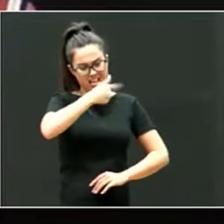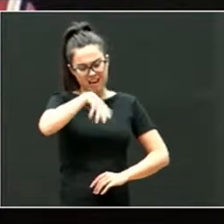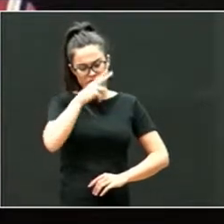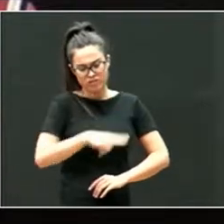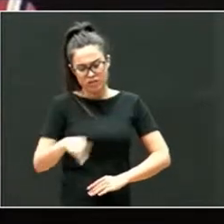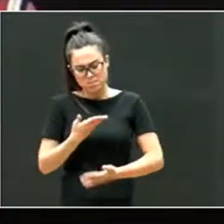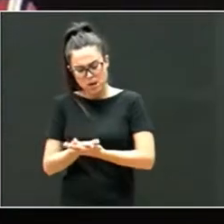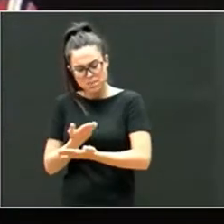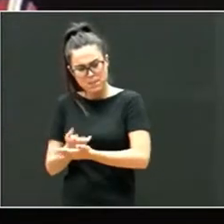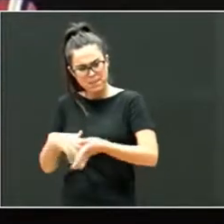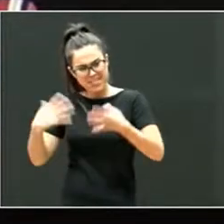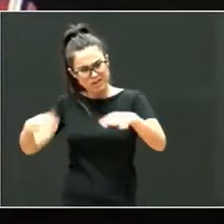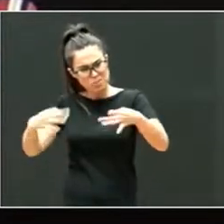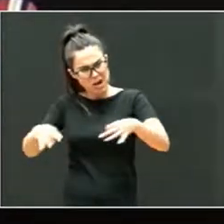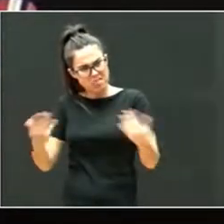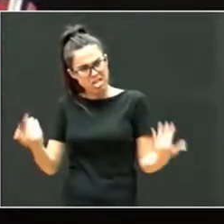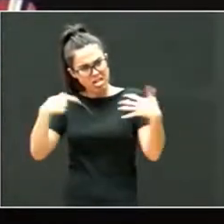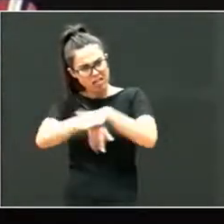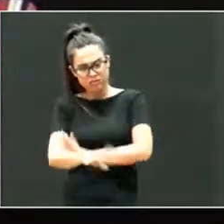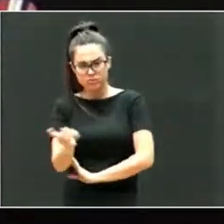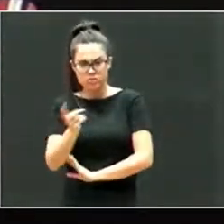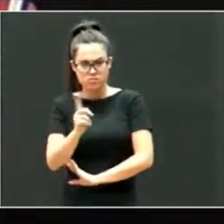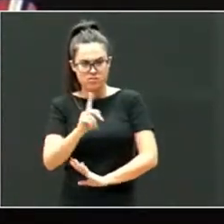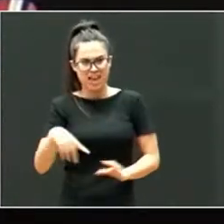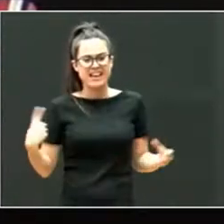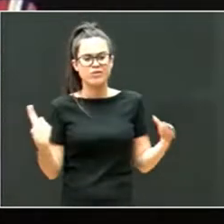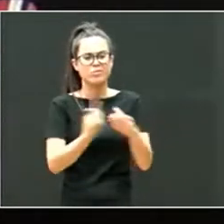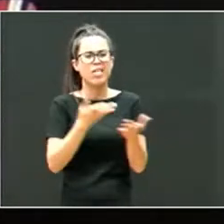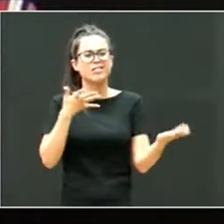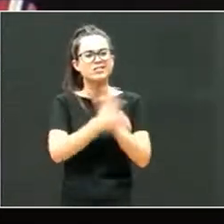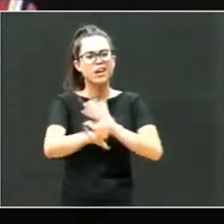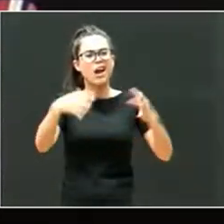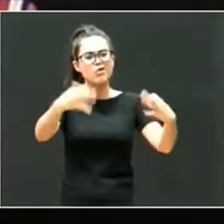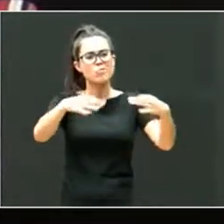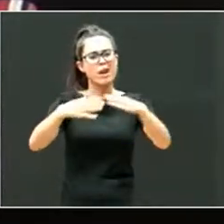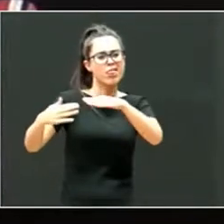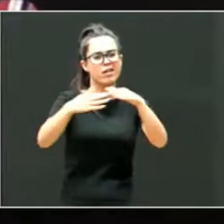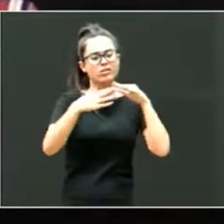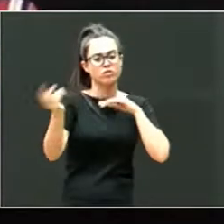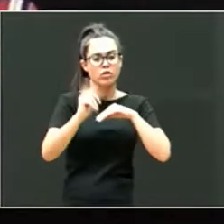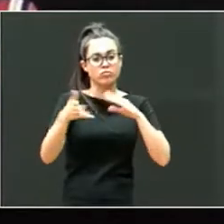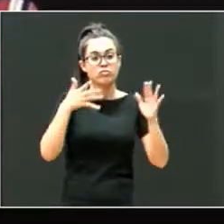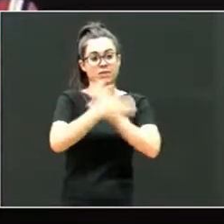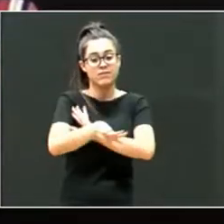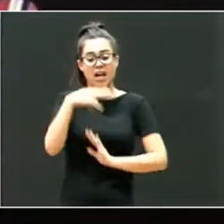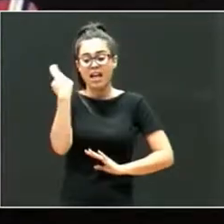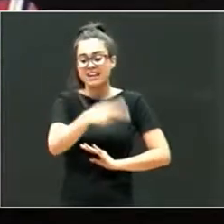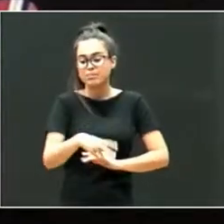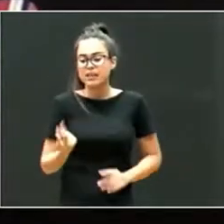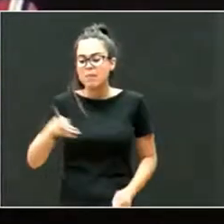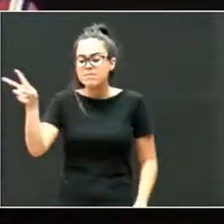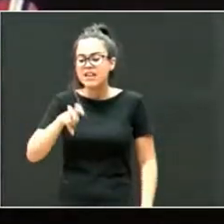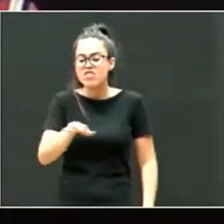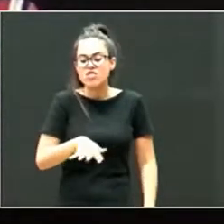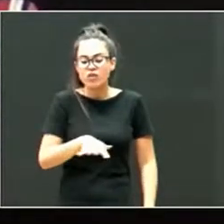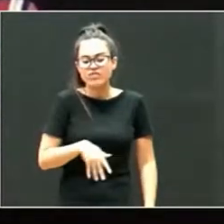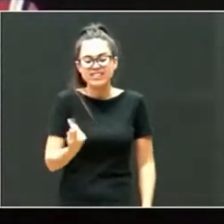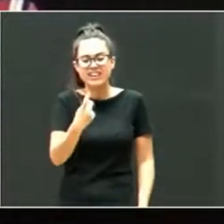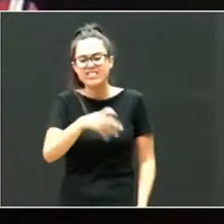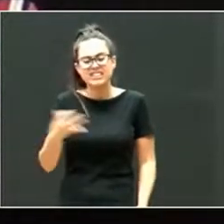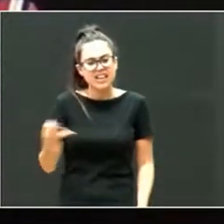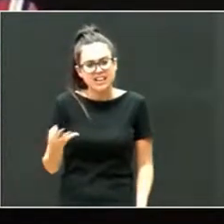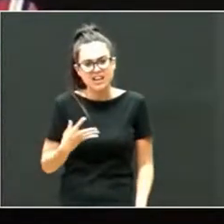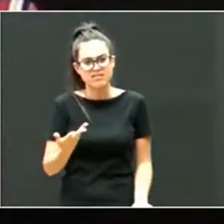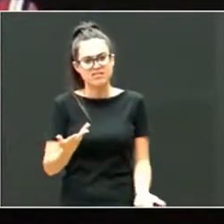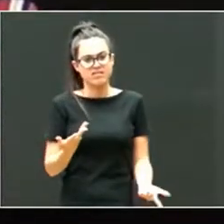niños una normalización. La inclusividad no es normalización, es respetar el dónde están, de dónde vienen, qué les pasa y qué necesitan.